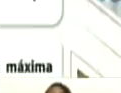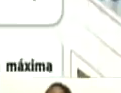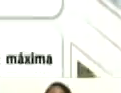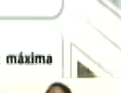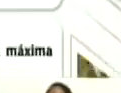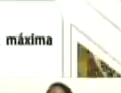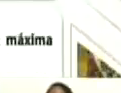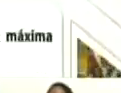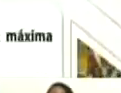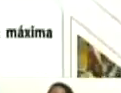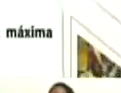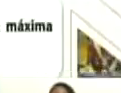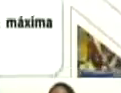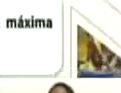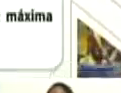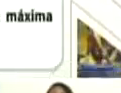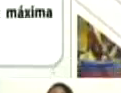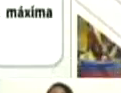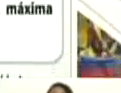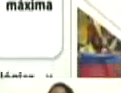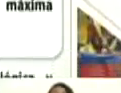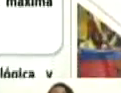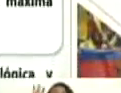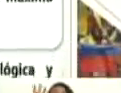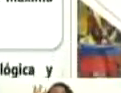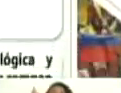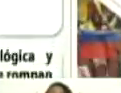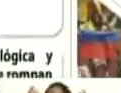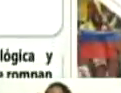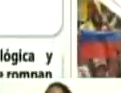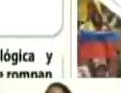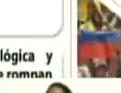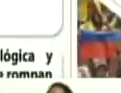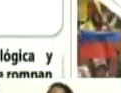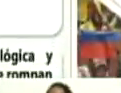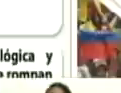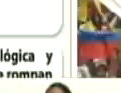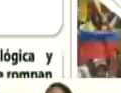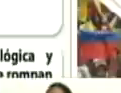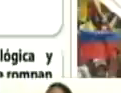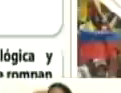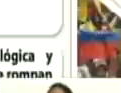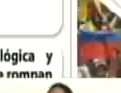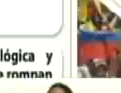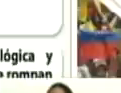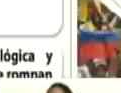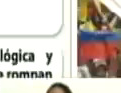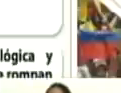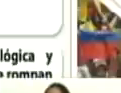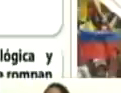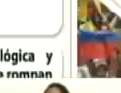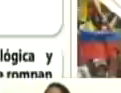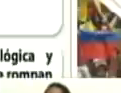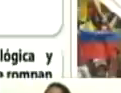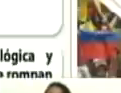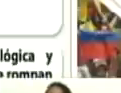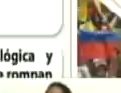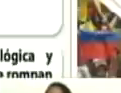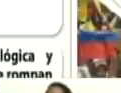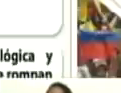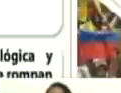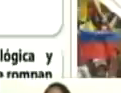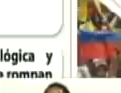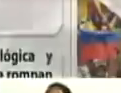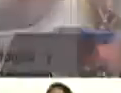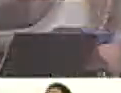plenaria y hemos agregado la quinta línea de este esquema de las líneas de trabajo